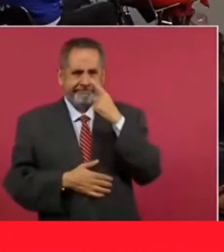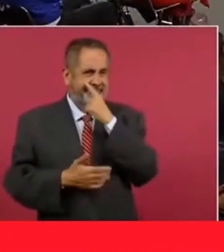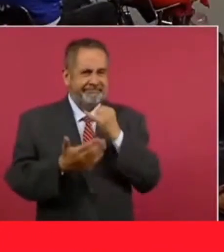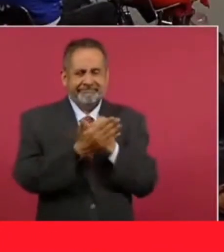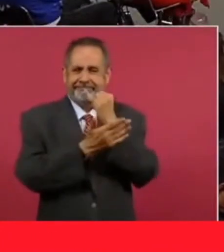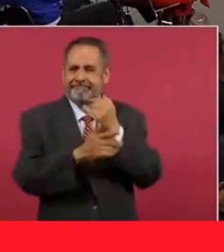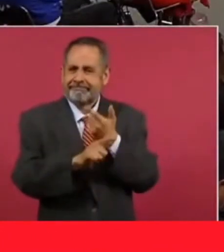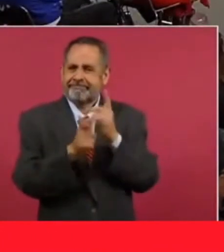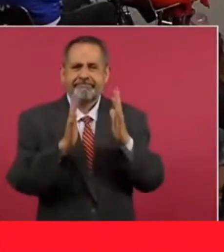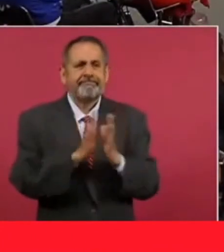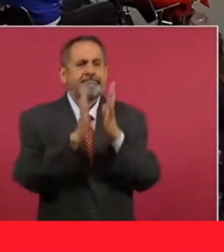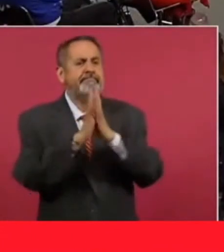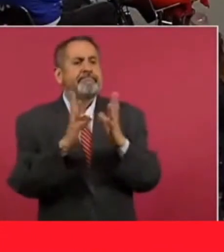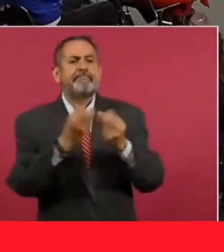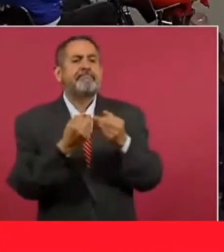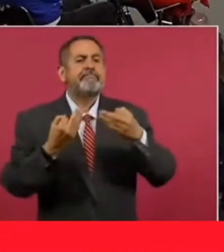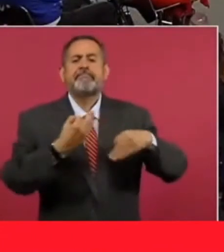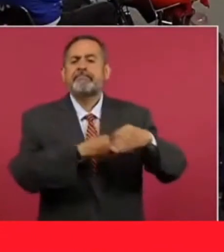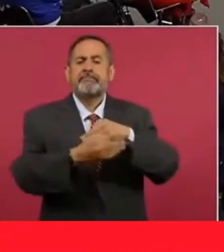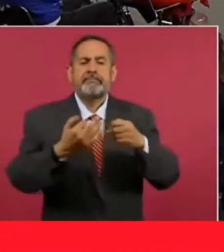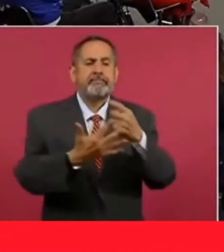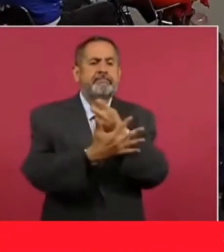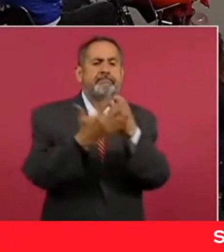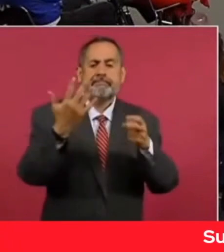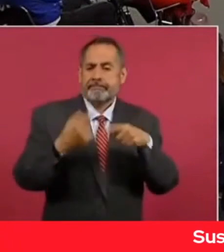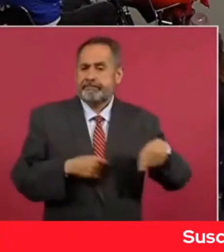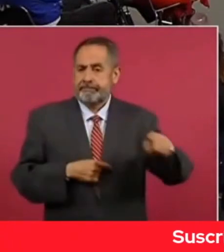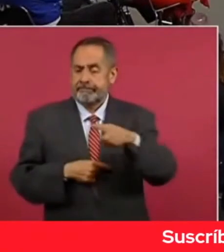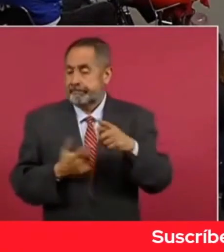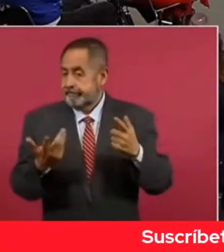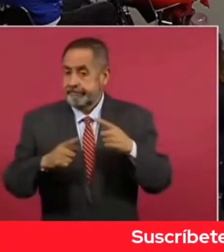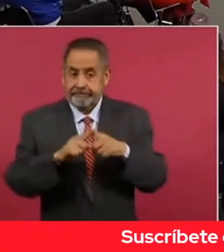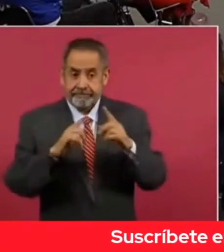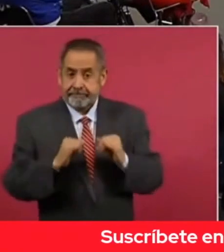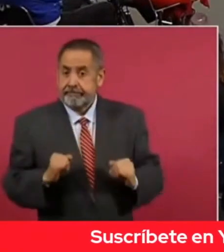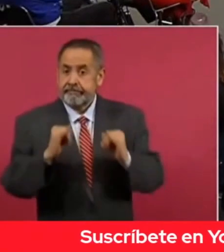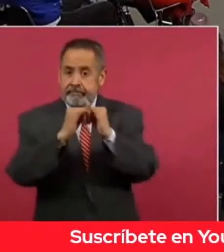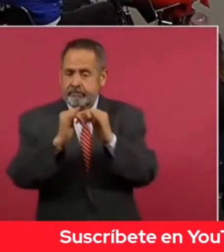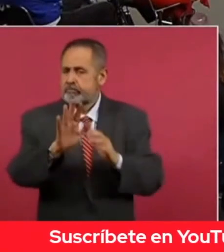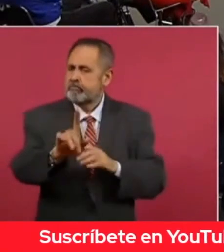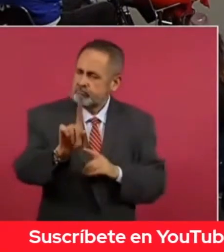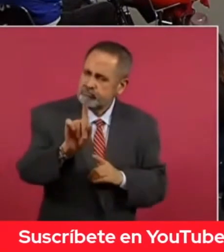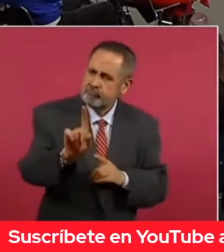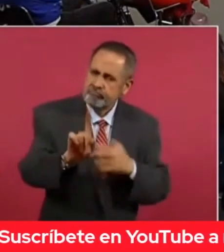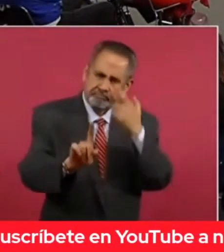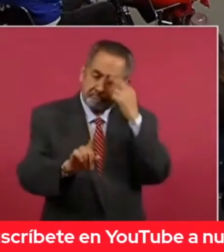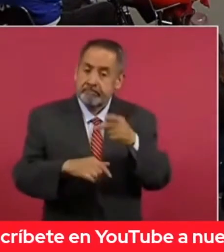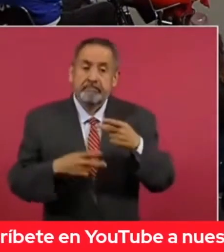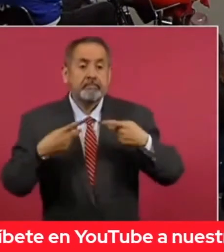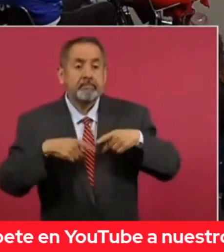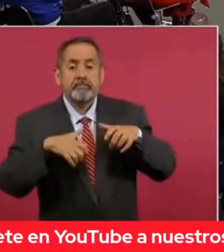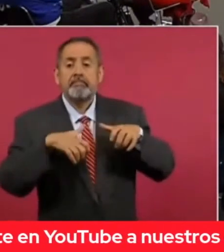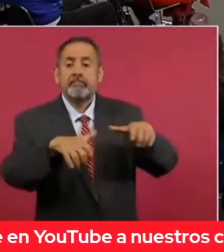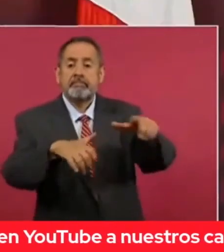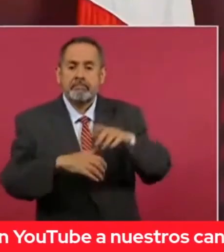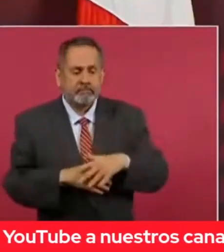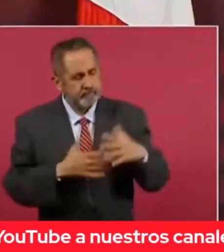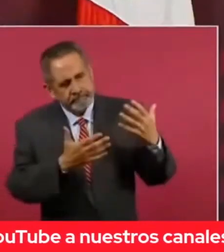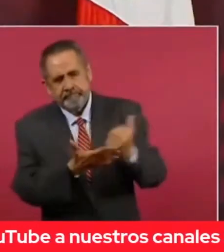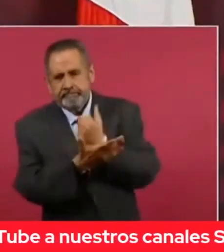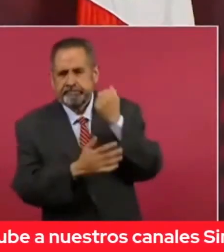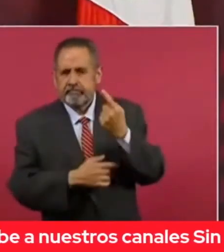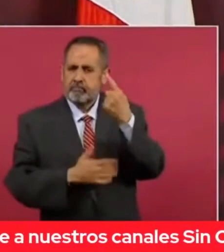participación ciudadana, todo eso, las instituciones y tienes razón, los ciudadanos ahora ya dan la batalla,